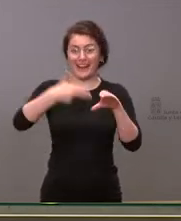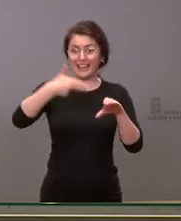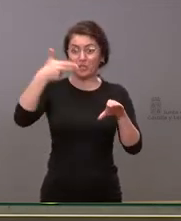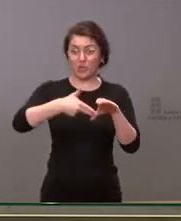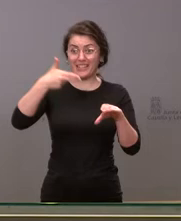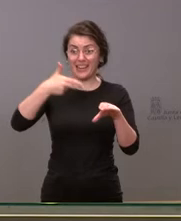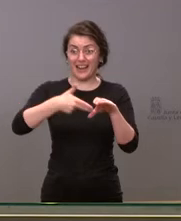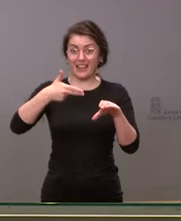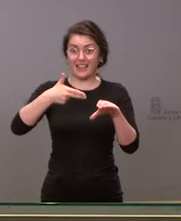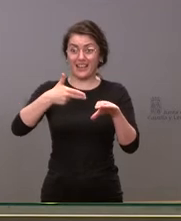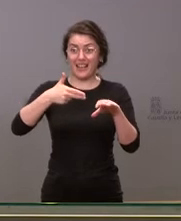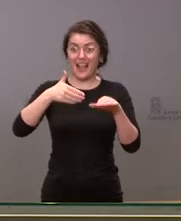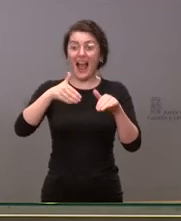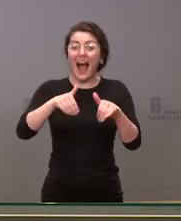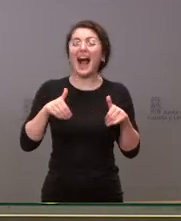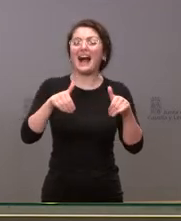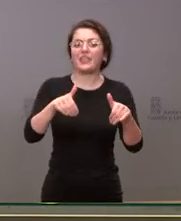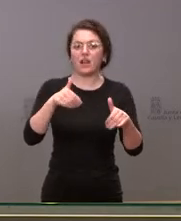gasolineras los empresarios de este sector